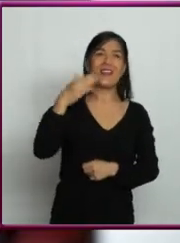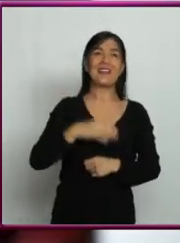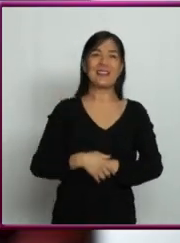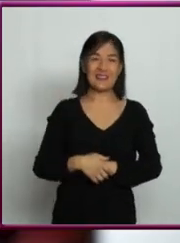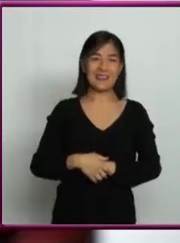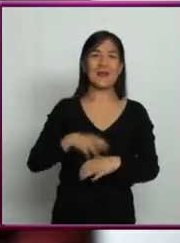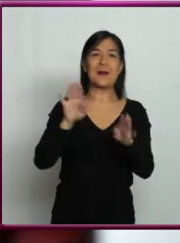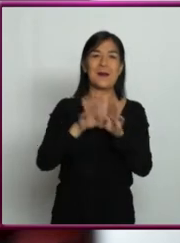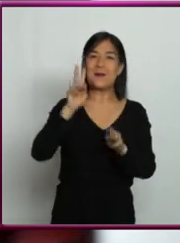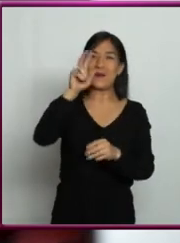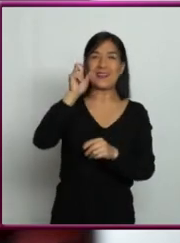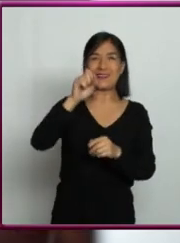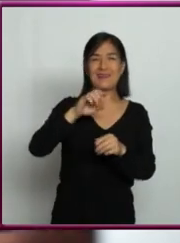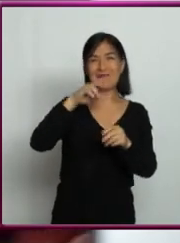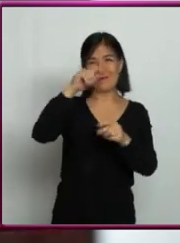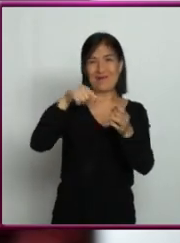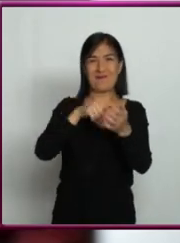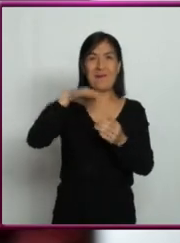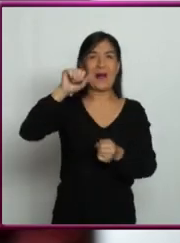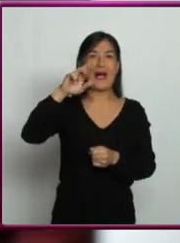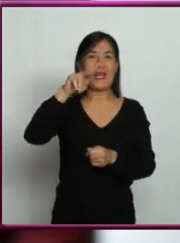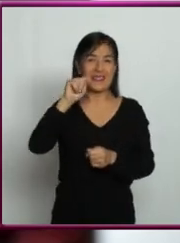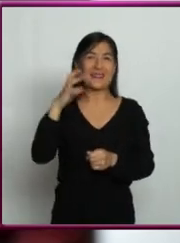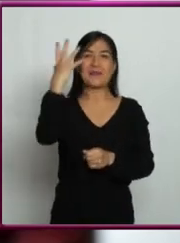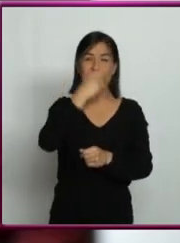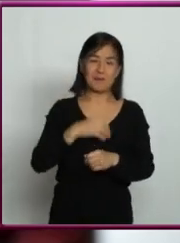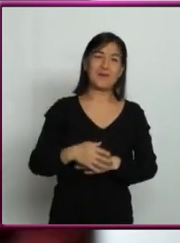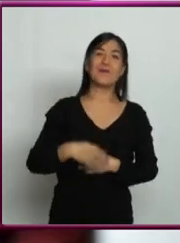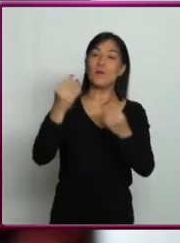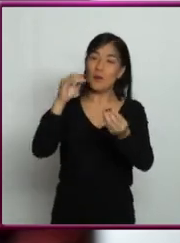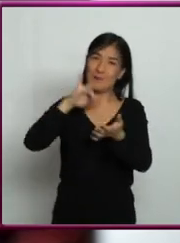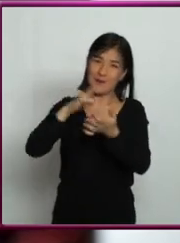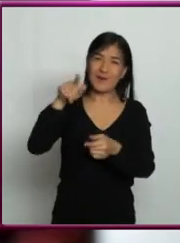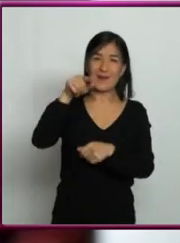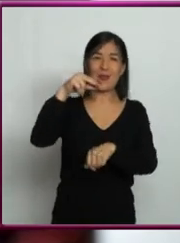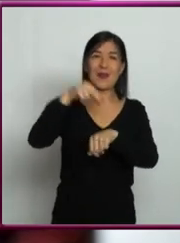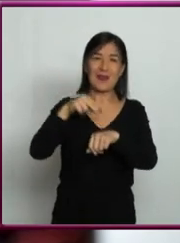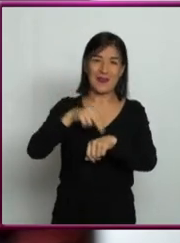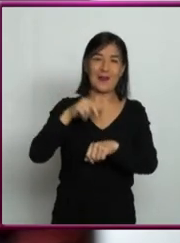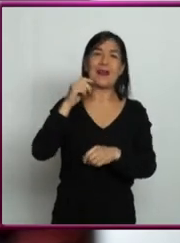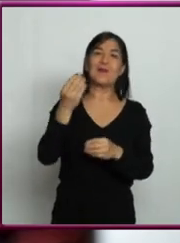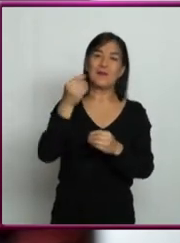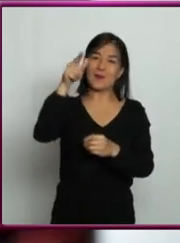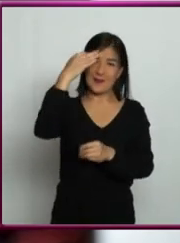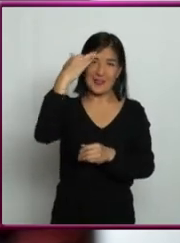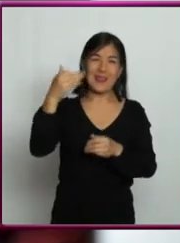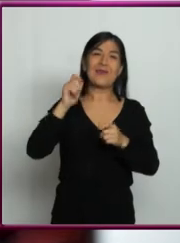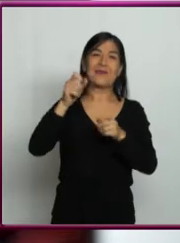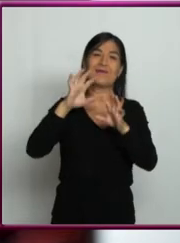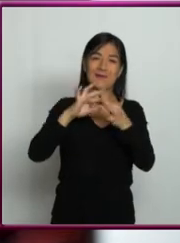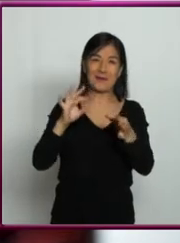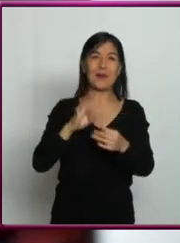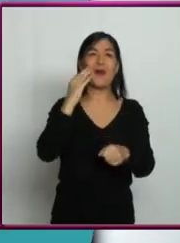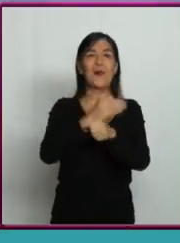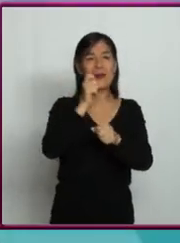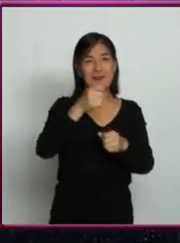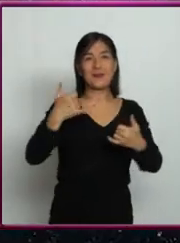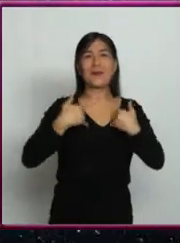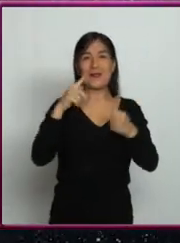Claro, un amanecer en Marte estaría espectacular. Muchas gracias, doctora Segura, por su tiempo. Y nosotros continuamos en Jóvenes en TV.